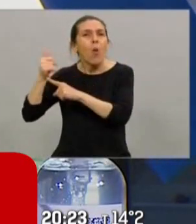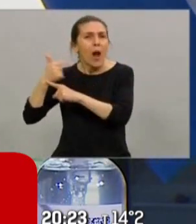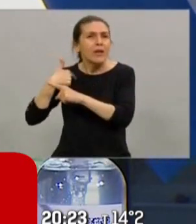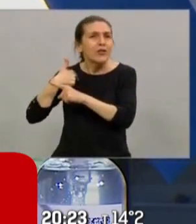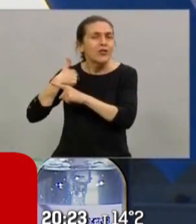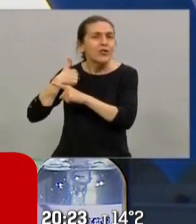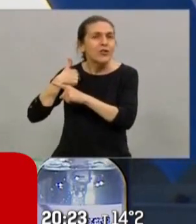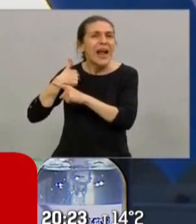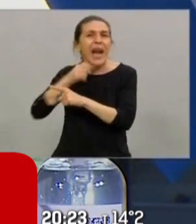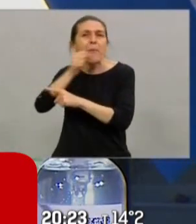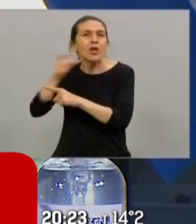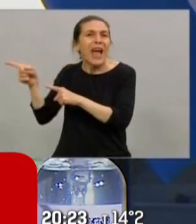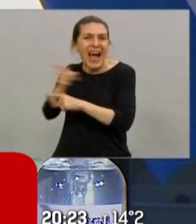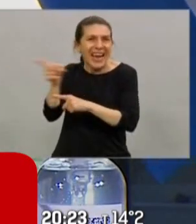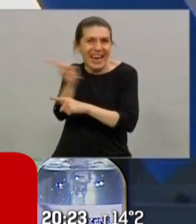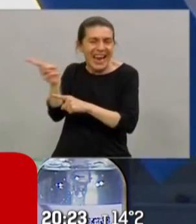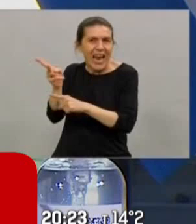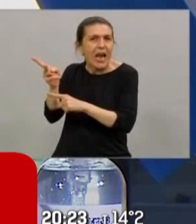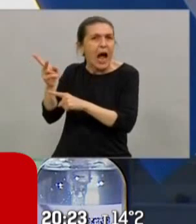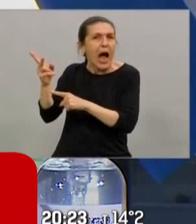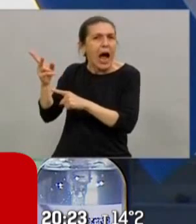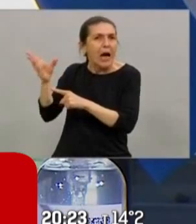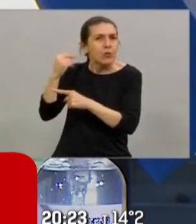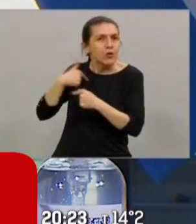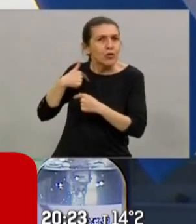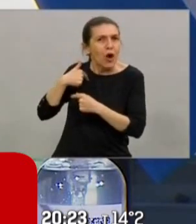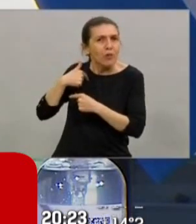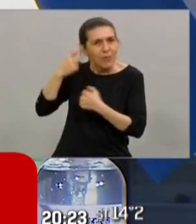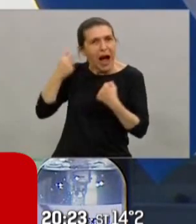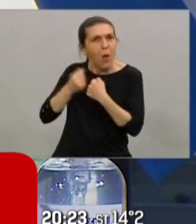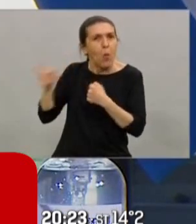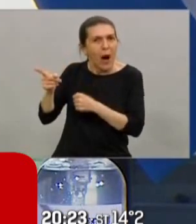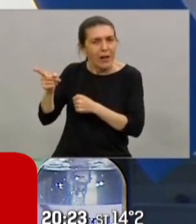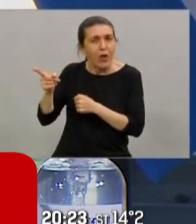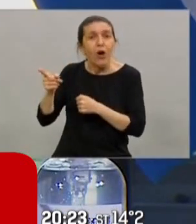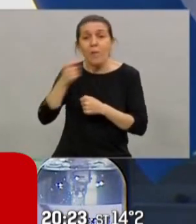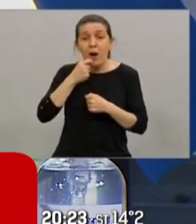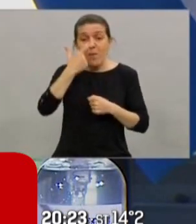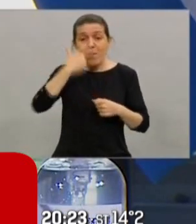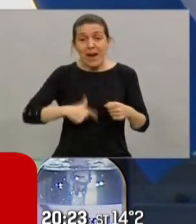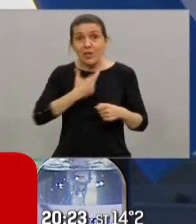en un reportaje que hizo que dijo algo que yo comparto que quien gobierna